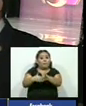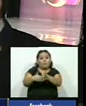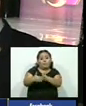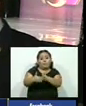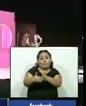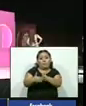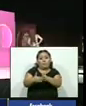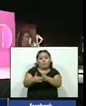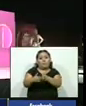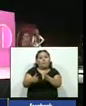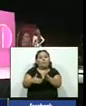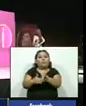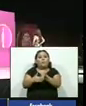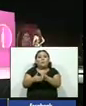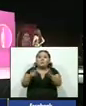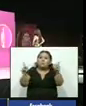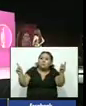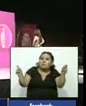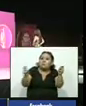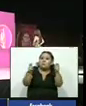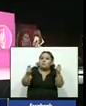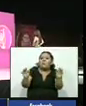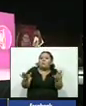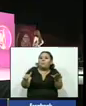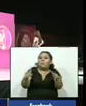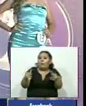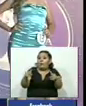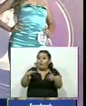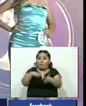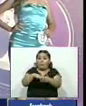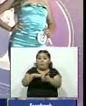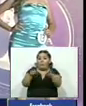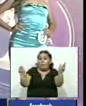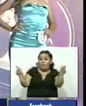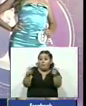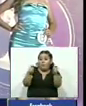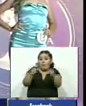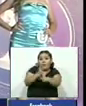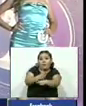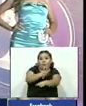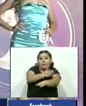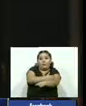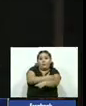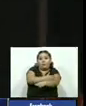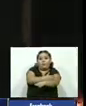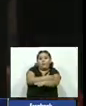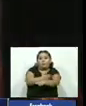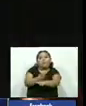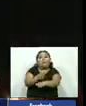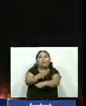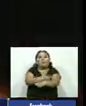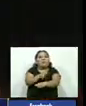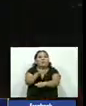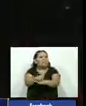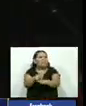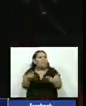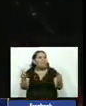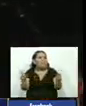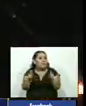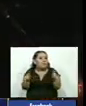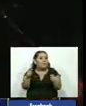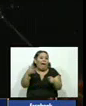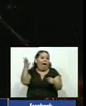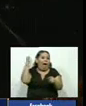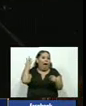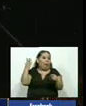todo lo que son las celebraciones en el marco de nuestras fiestas patronales es la antesala y es un acto que antes se hacía puerta